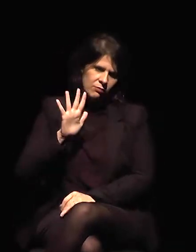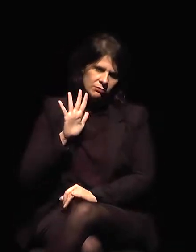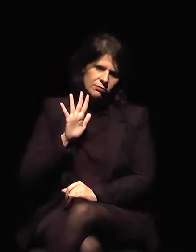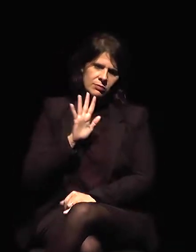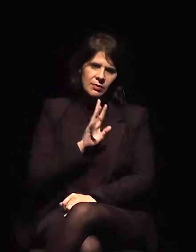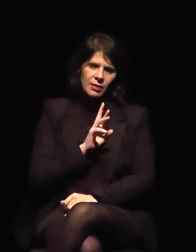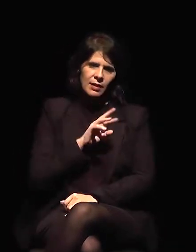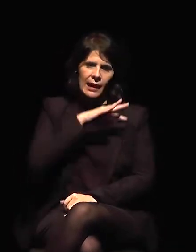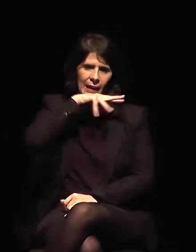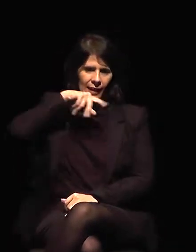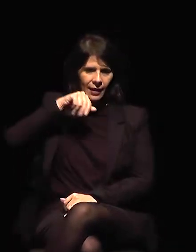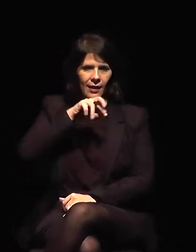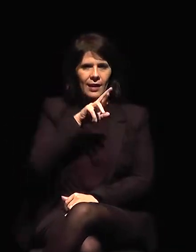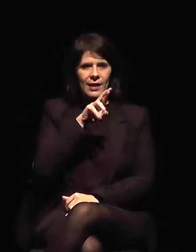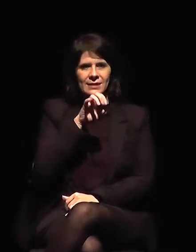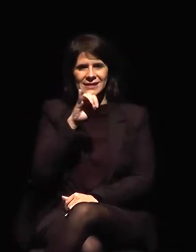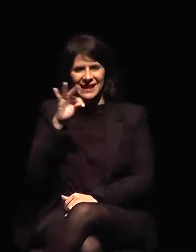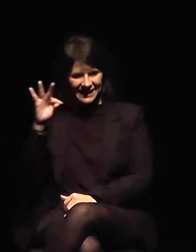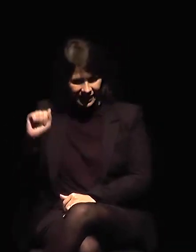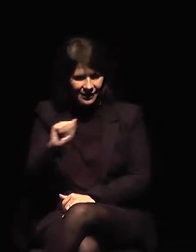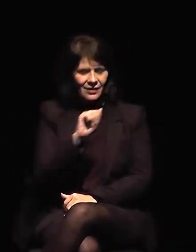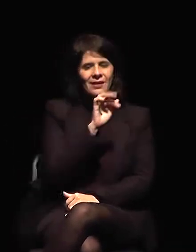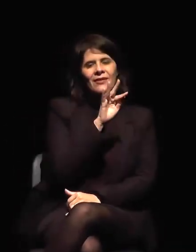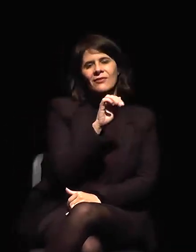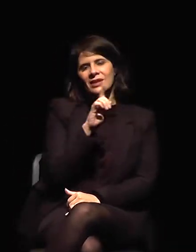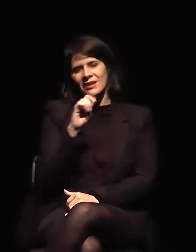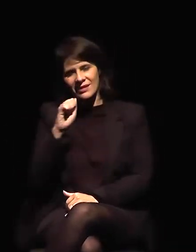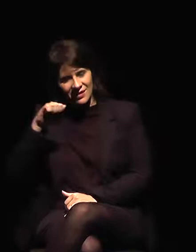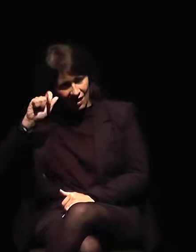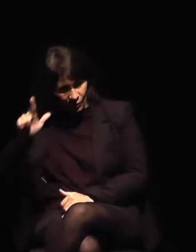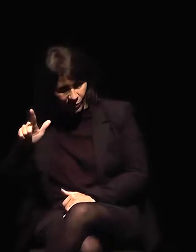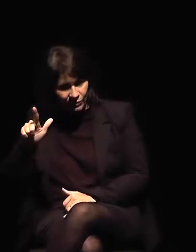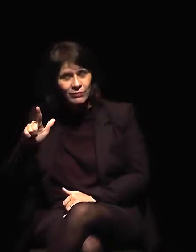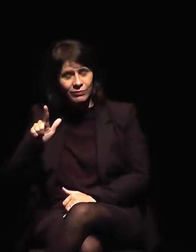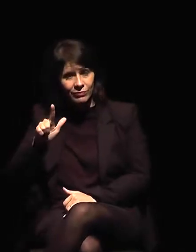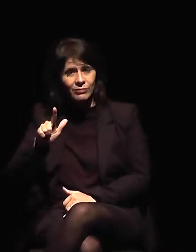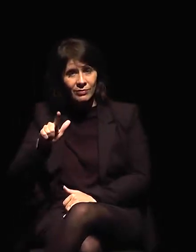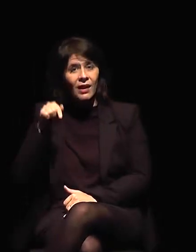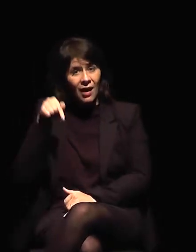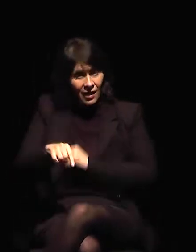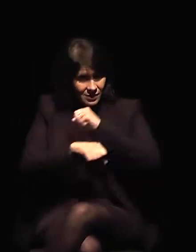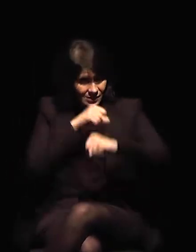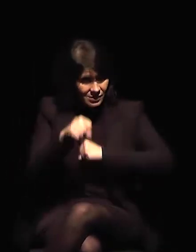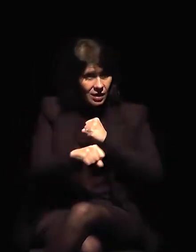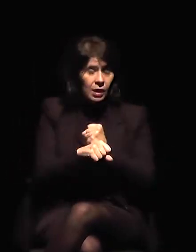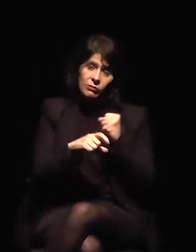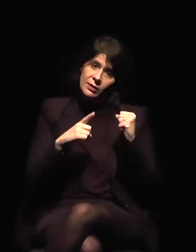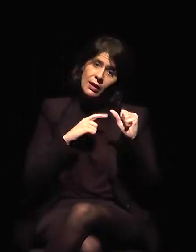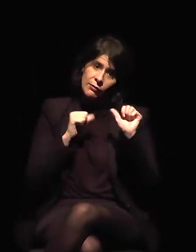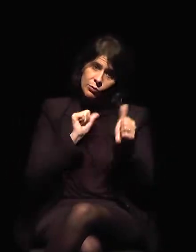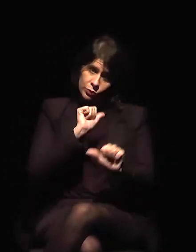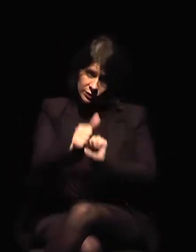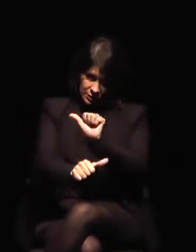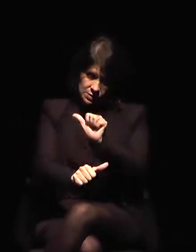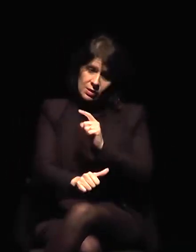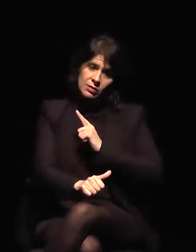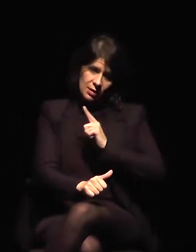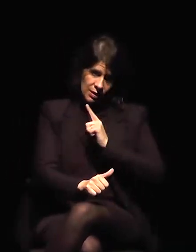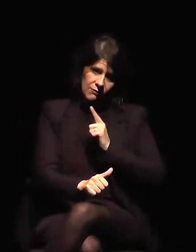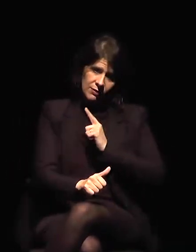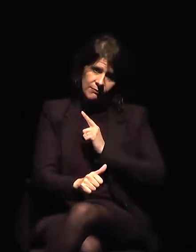Mi órgano tuvo una alteración en realidad a finales del año pasado. El sector de aduanas fue dividido